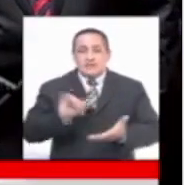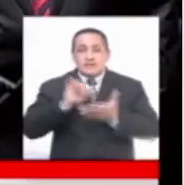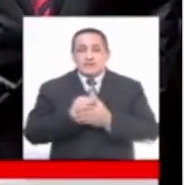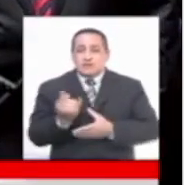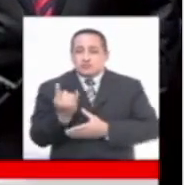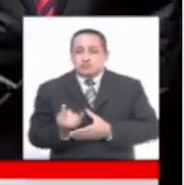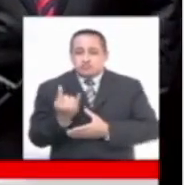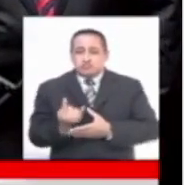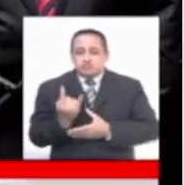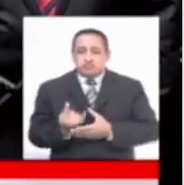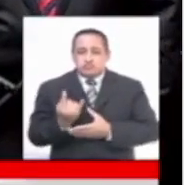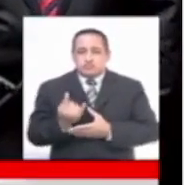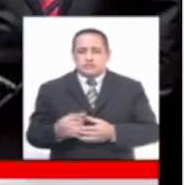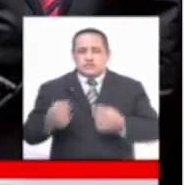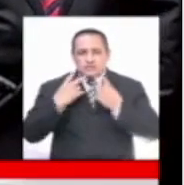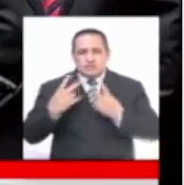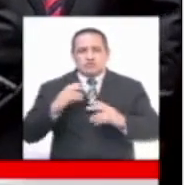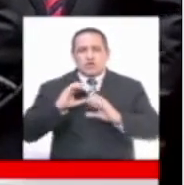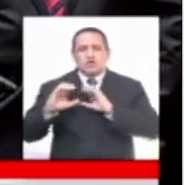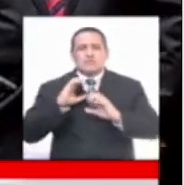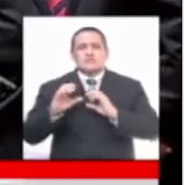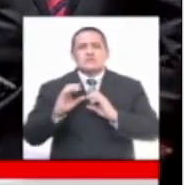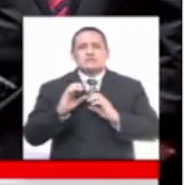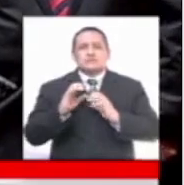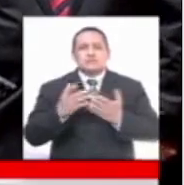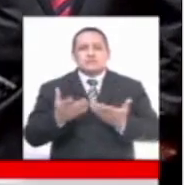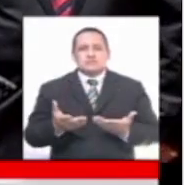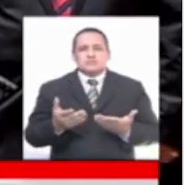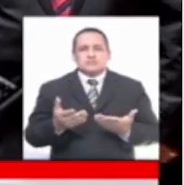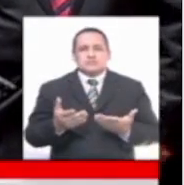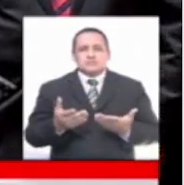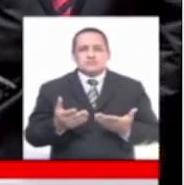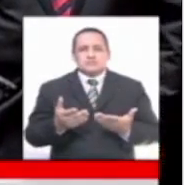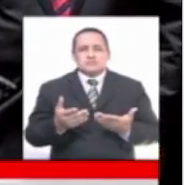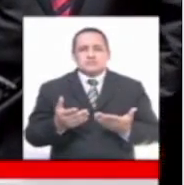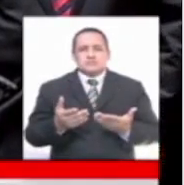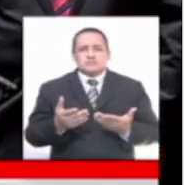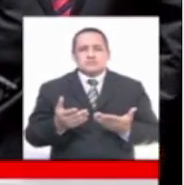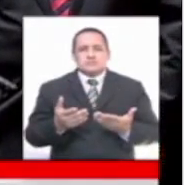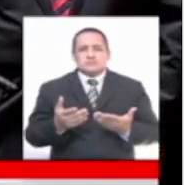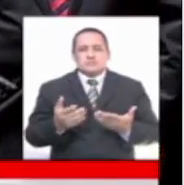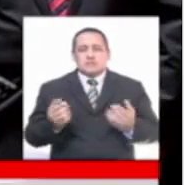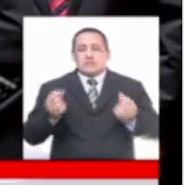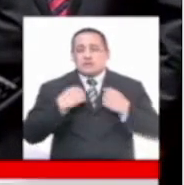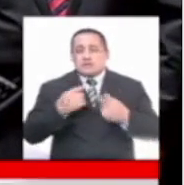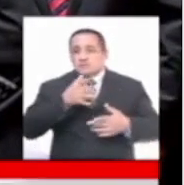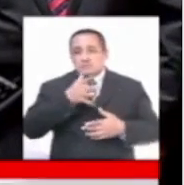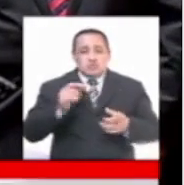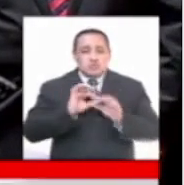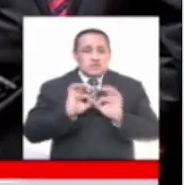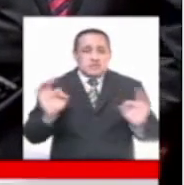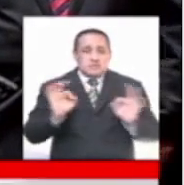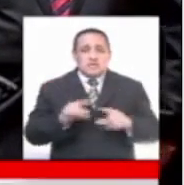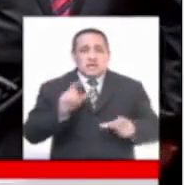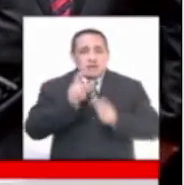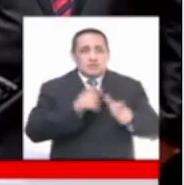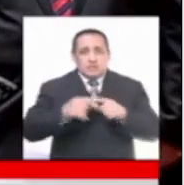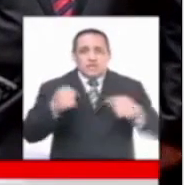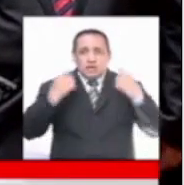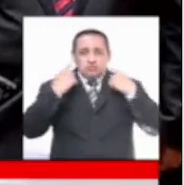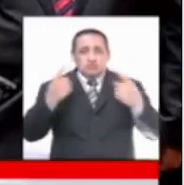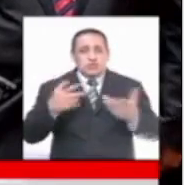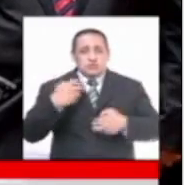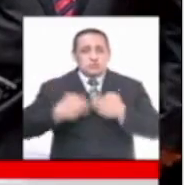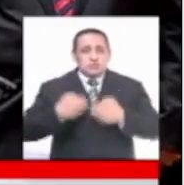ha sido grabada Fue una conversación totalmente inocua, la verdad, y a todo el Perú la he escuchado